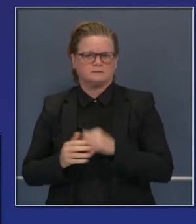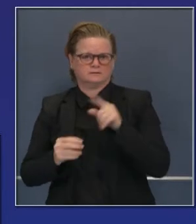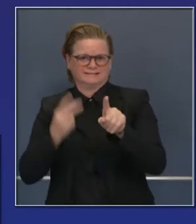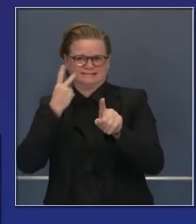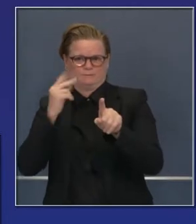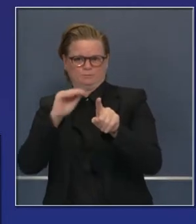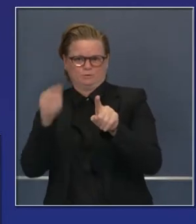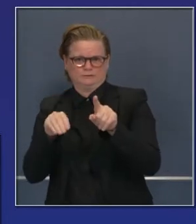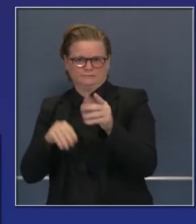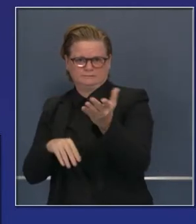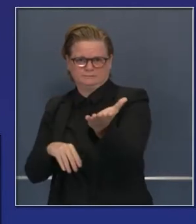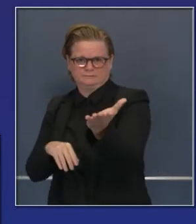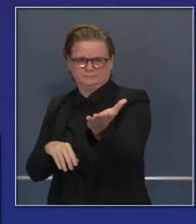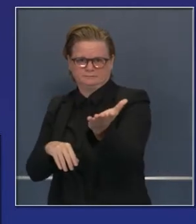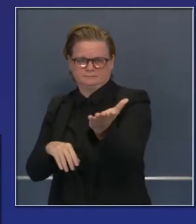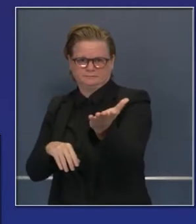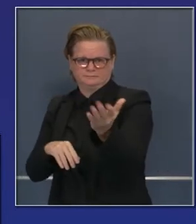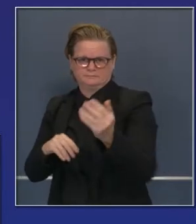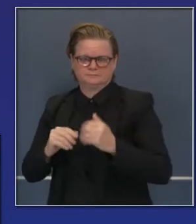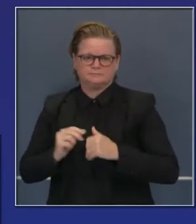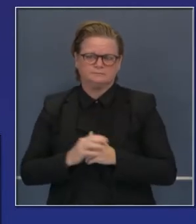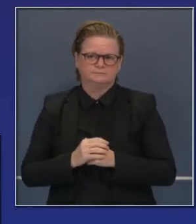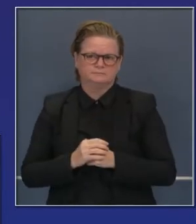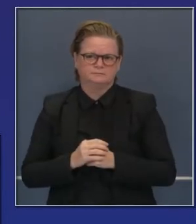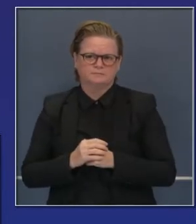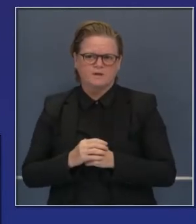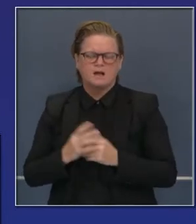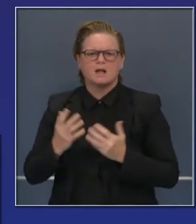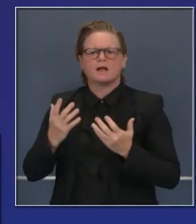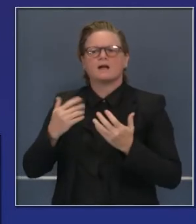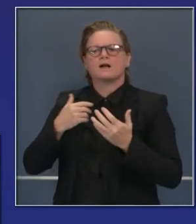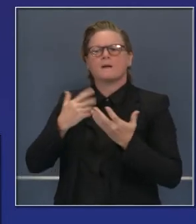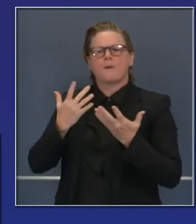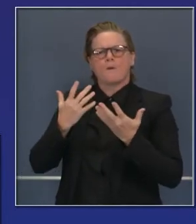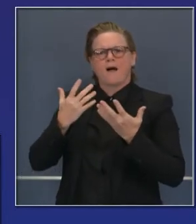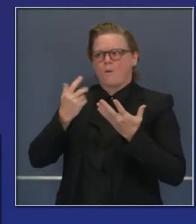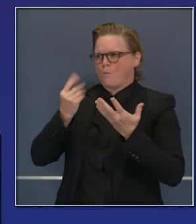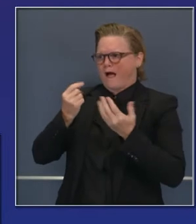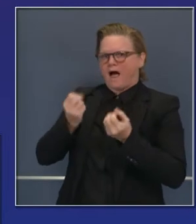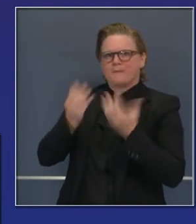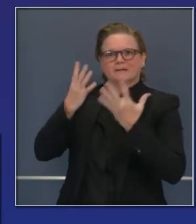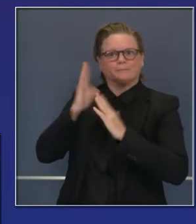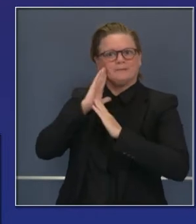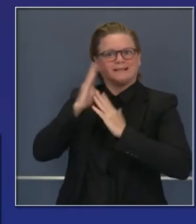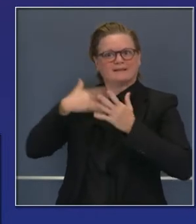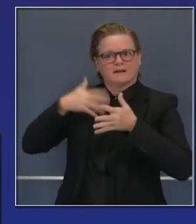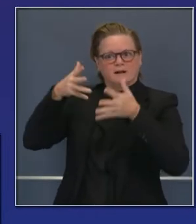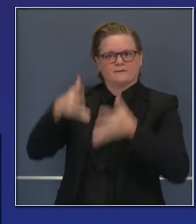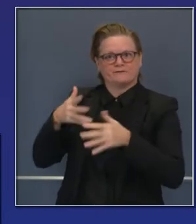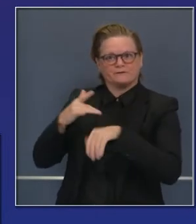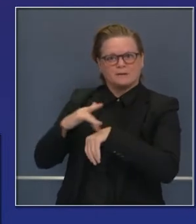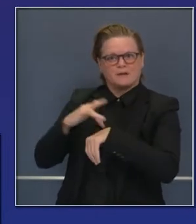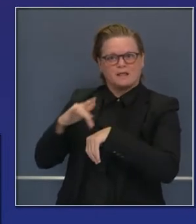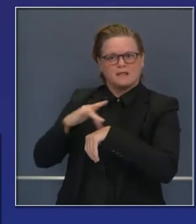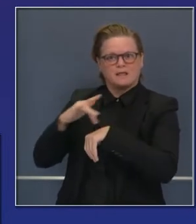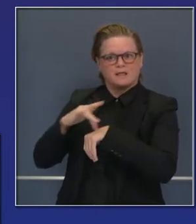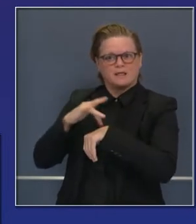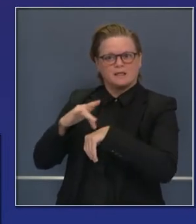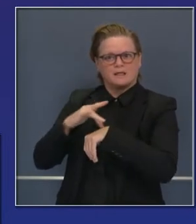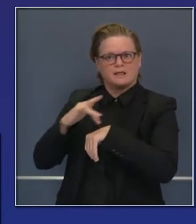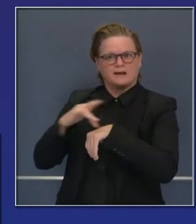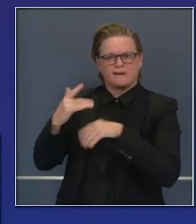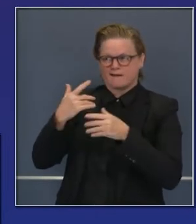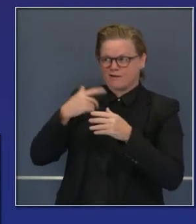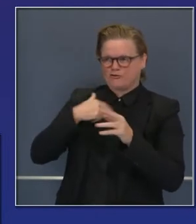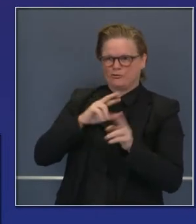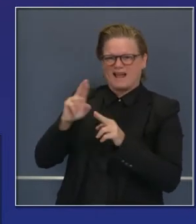utilizando 11% de las camas para COVID-19. Esto es dentro del sistema de entrega de